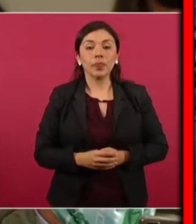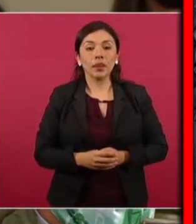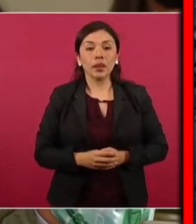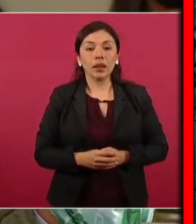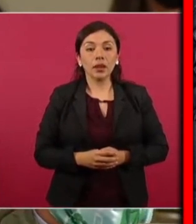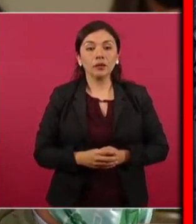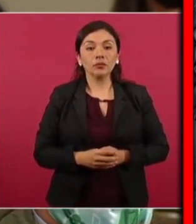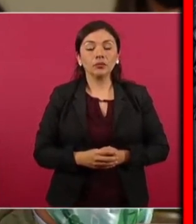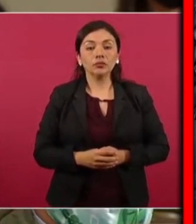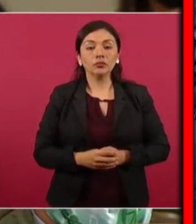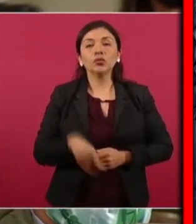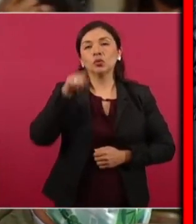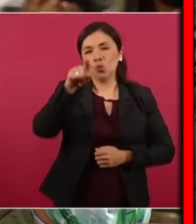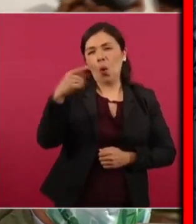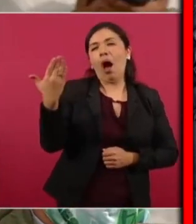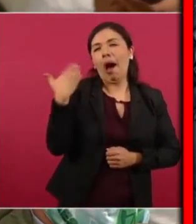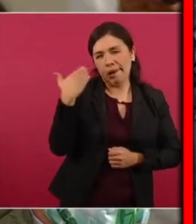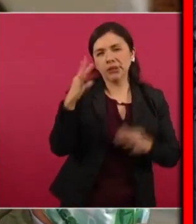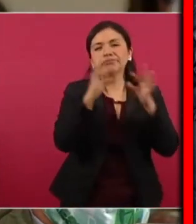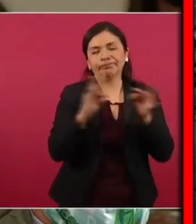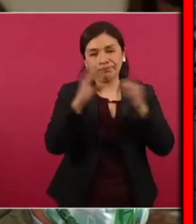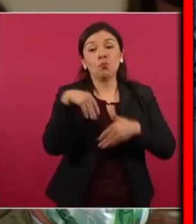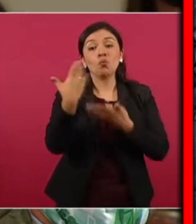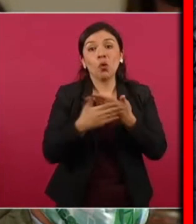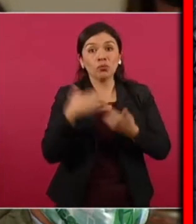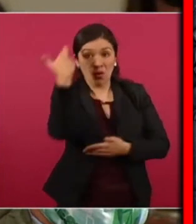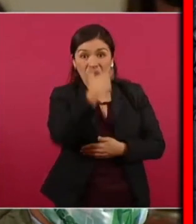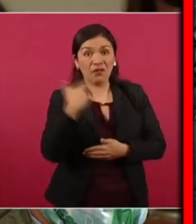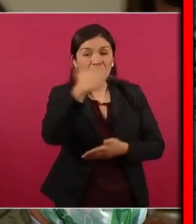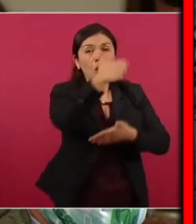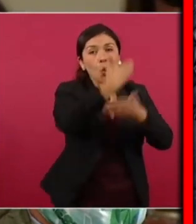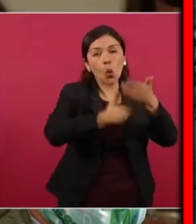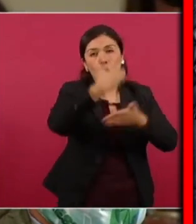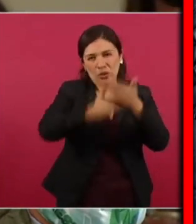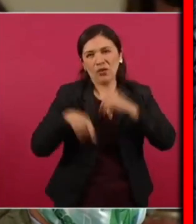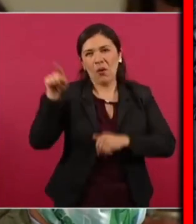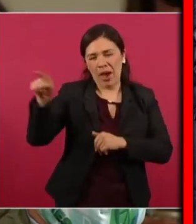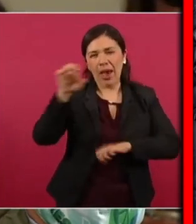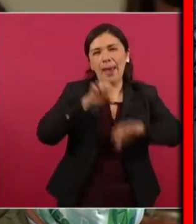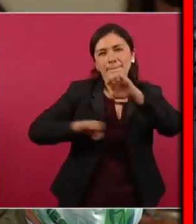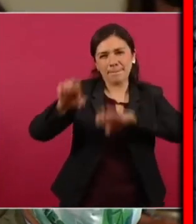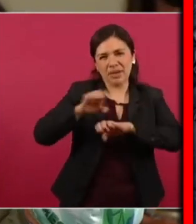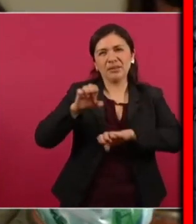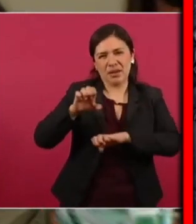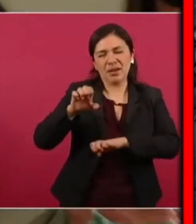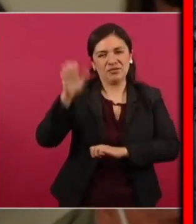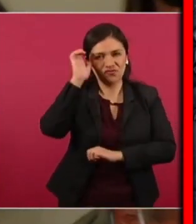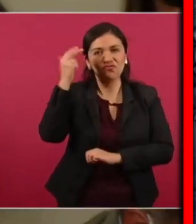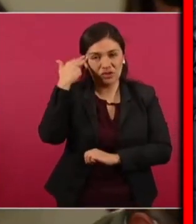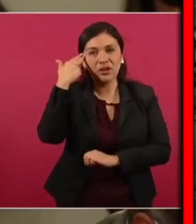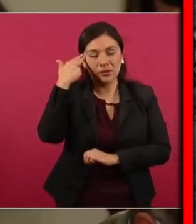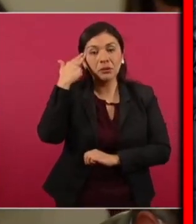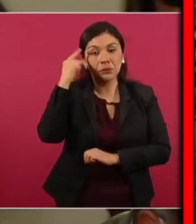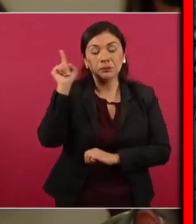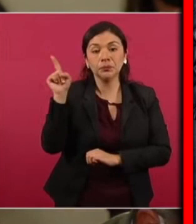usted ha mencionado que se revisarán los contratos de la empresa Ganfen la empresa